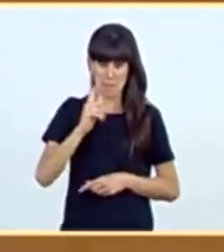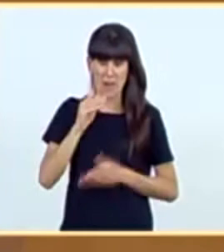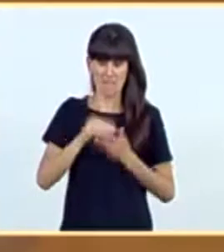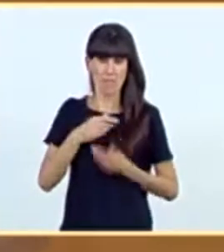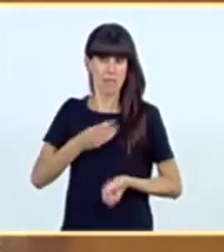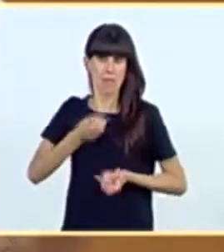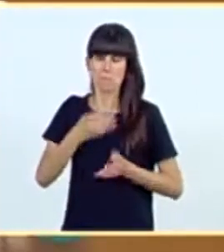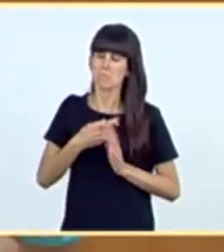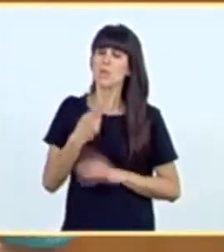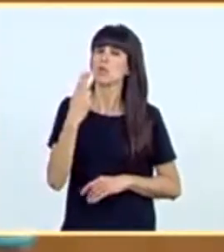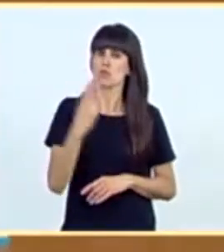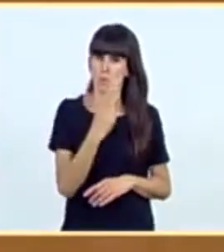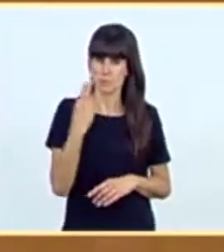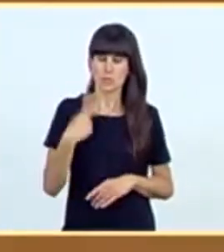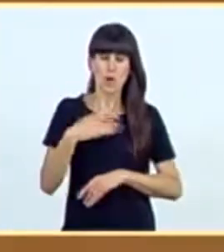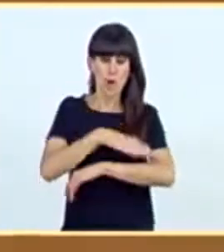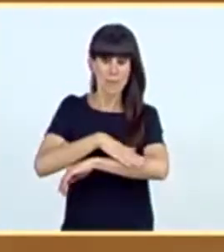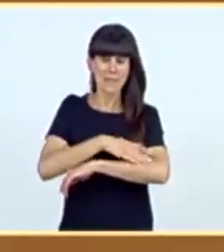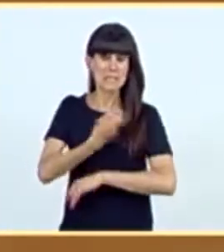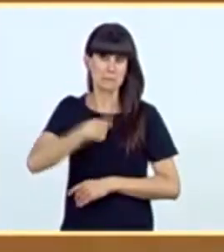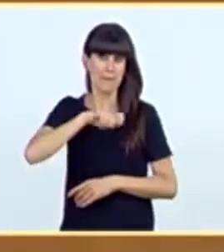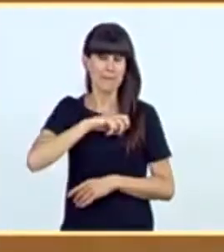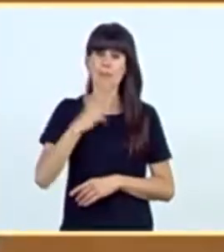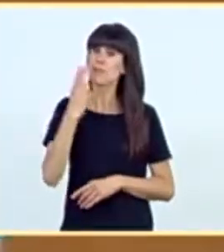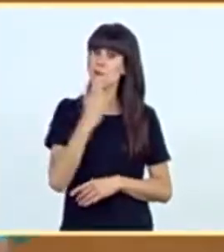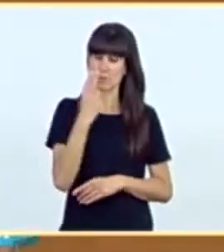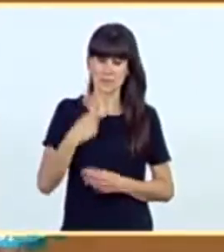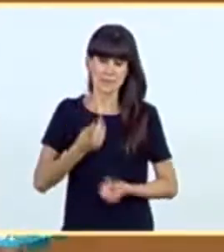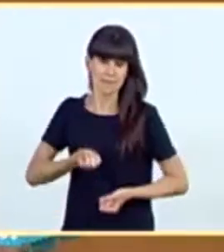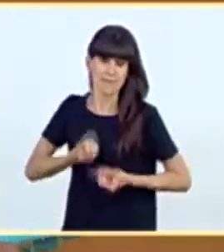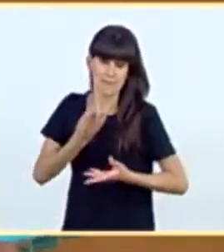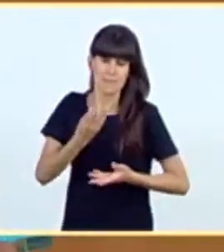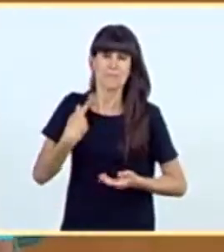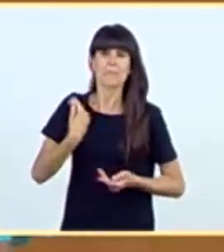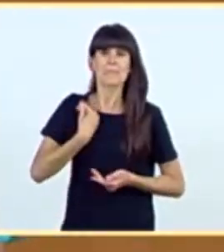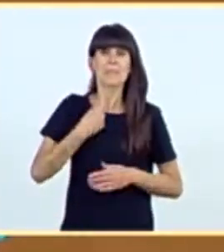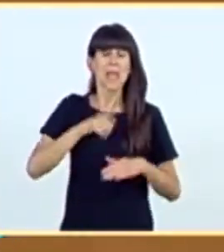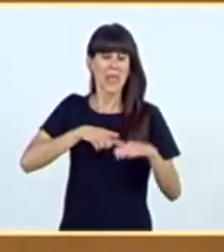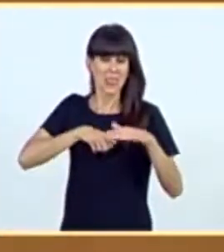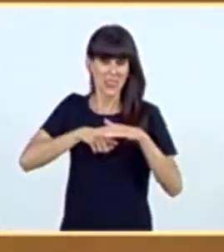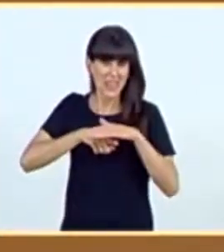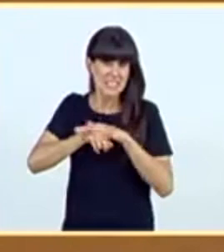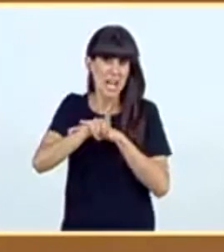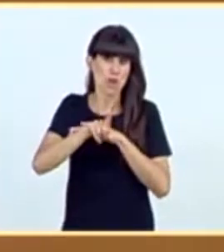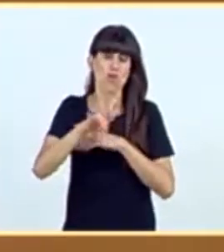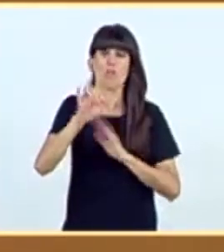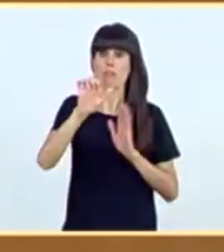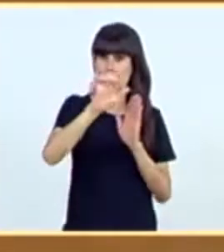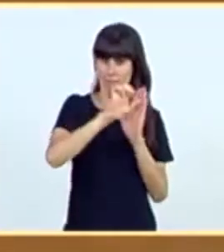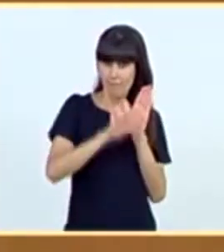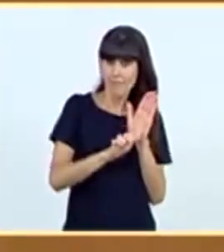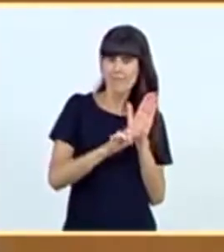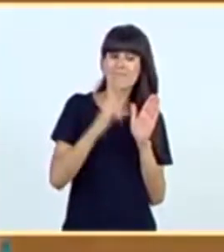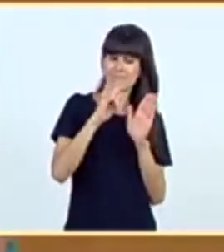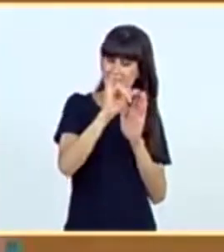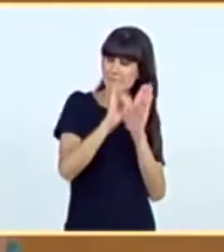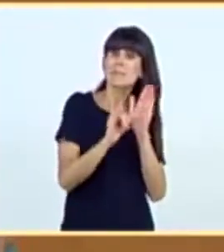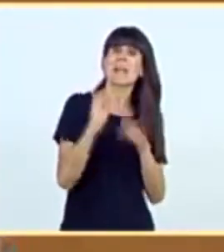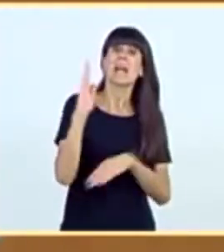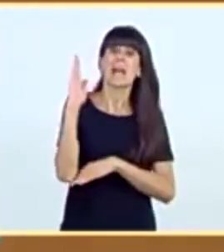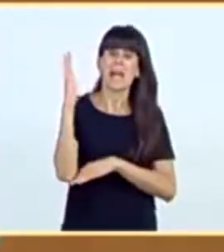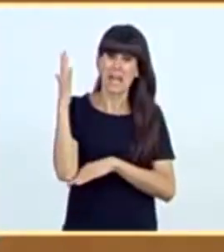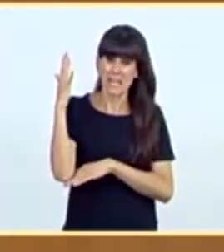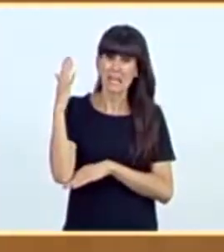El compromiso del Gobierno de España con el desarrollo estatutario del Instituto de Guernica,